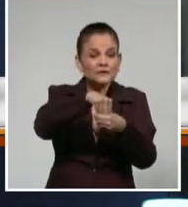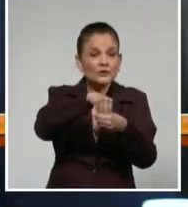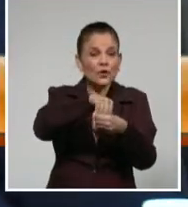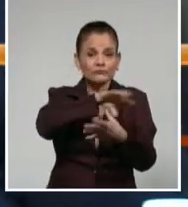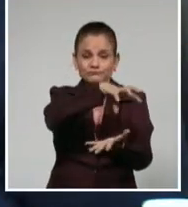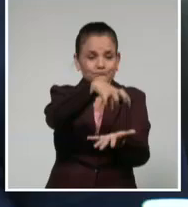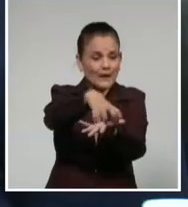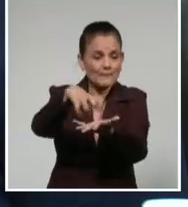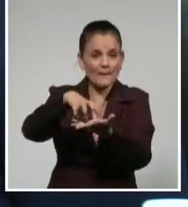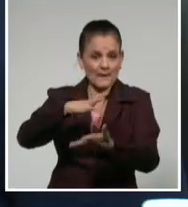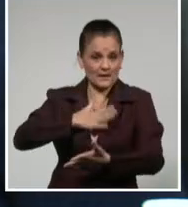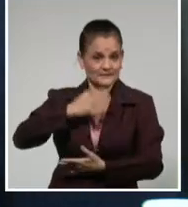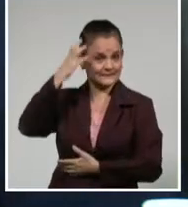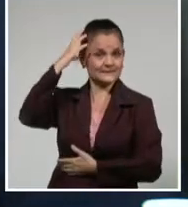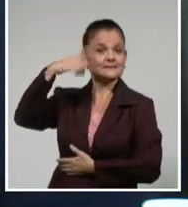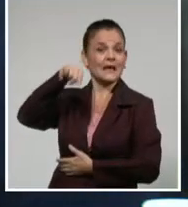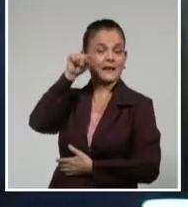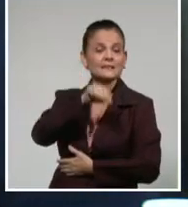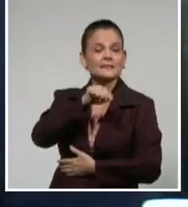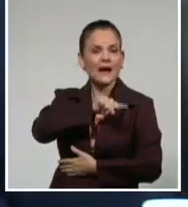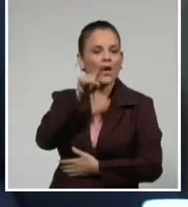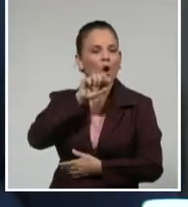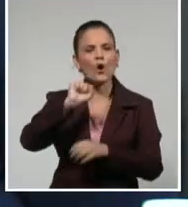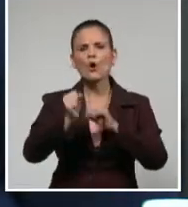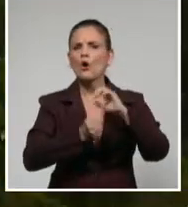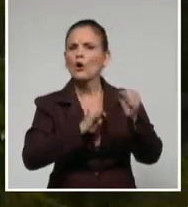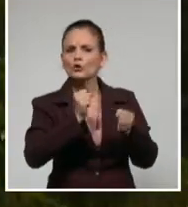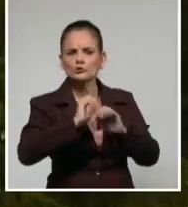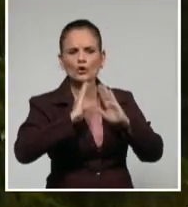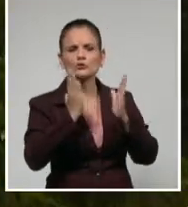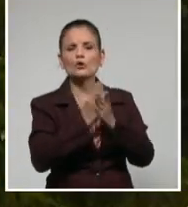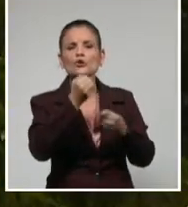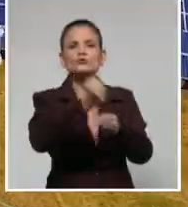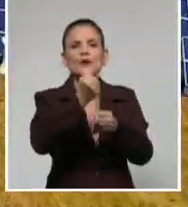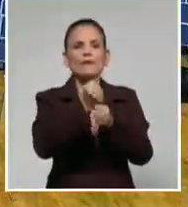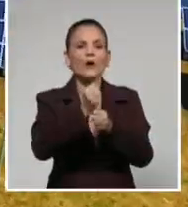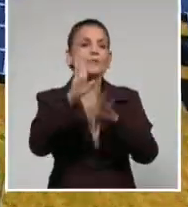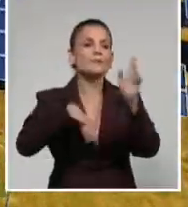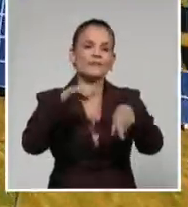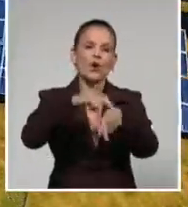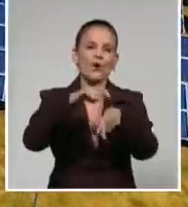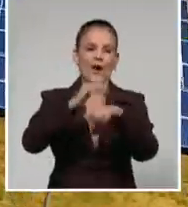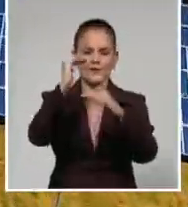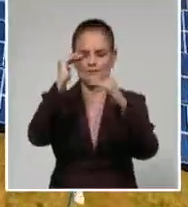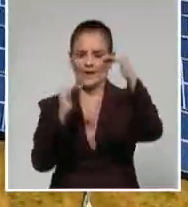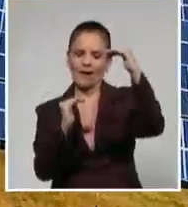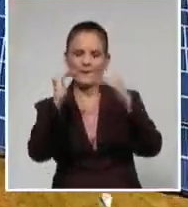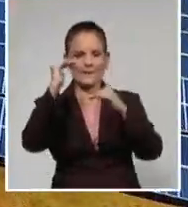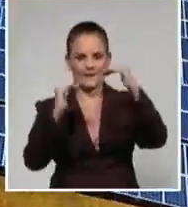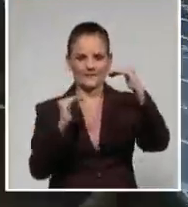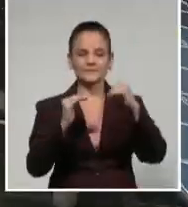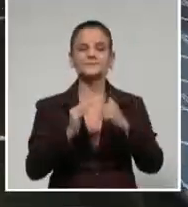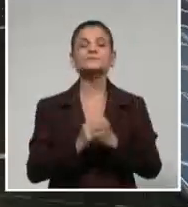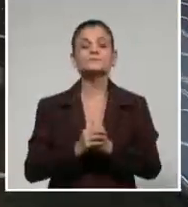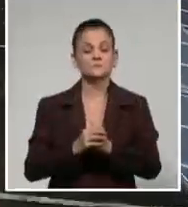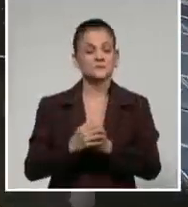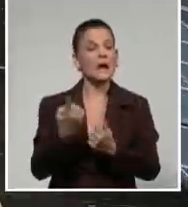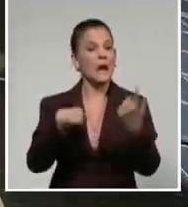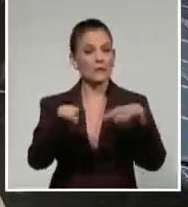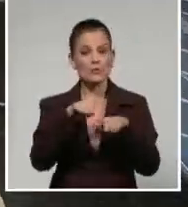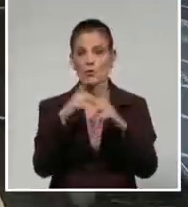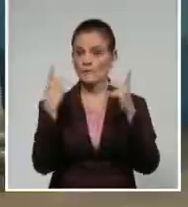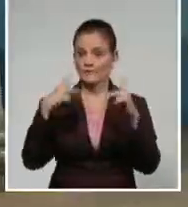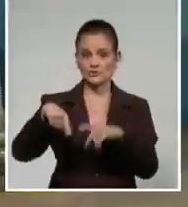regulen la demanda en los horarios de mayor demanda. Especialistas insistieron en la importancia del